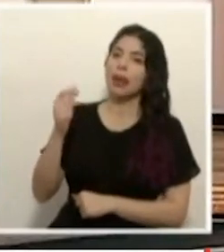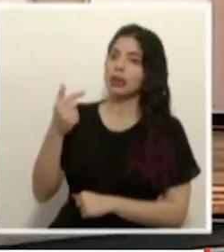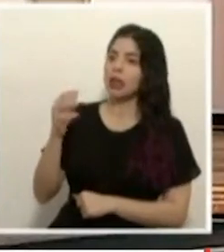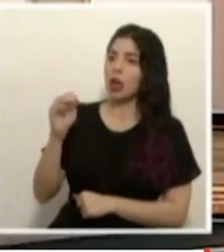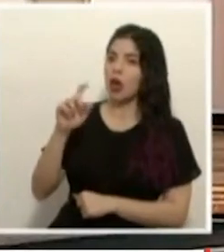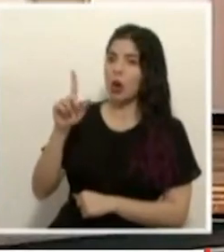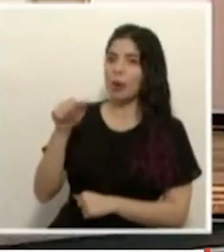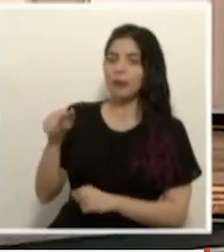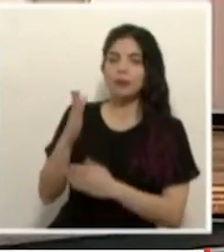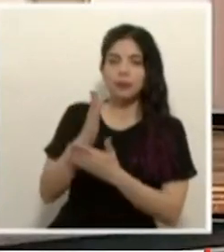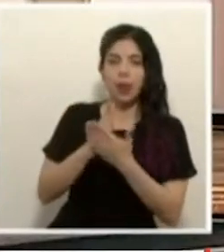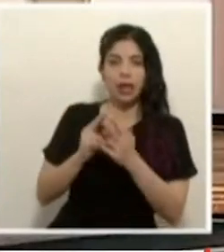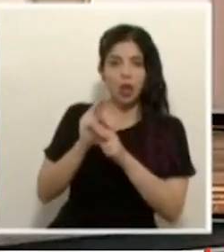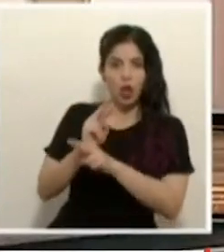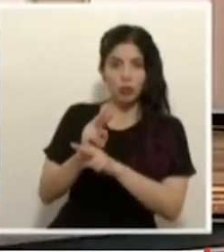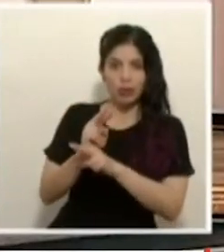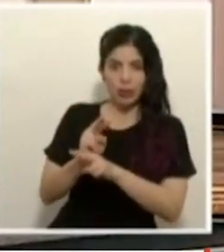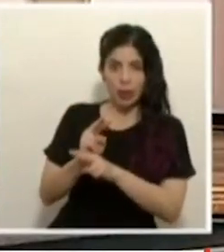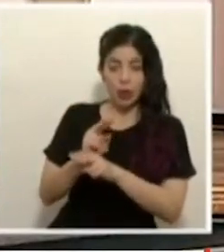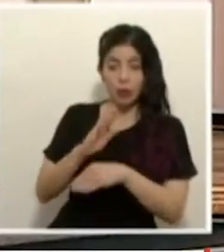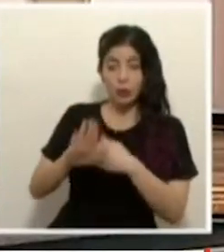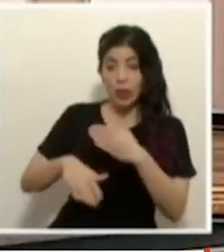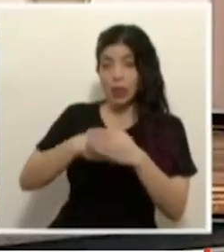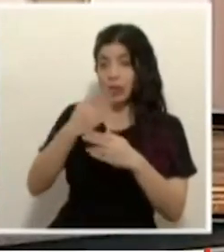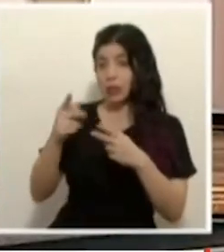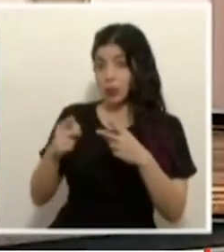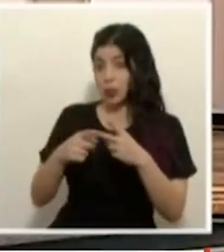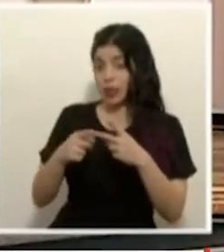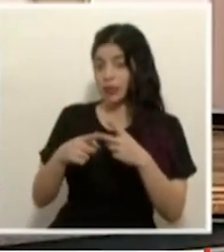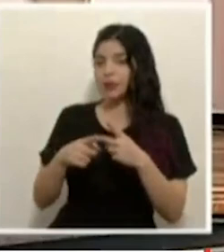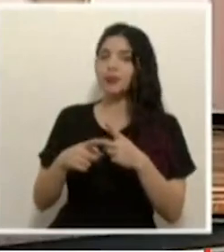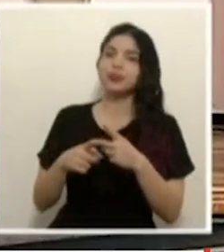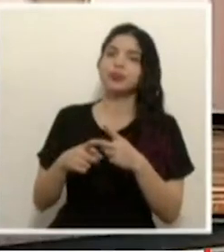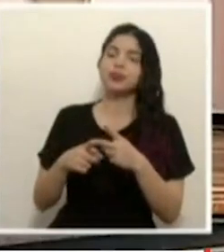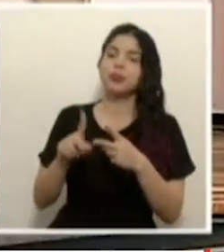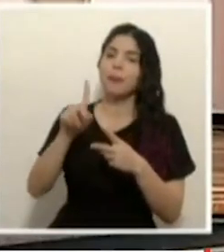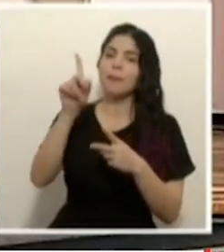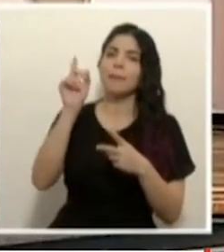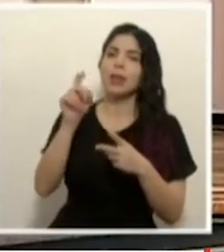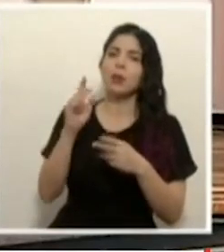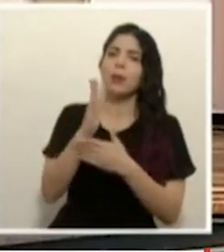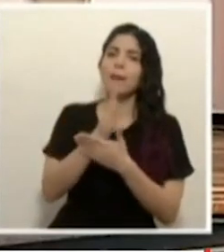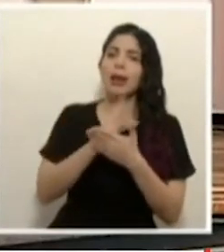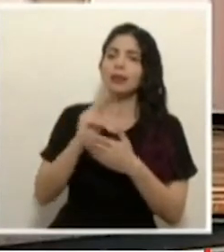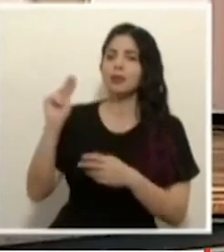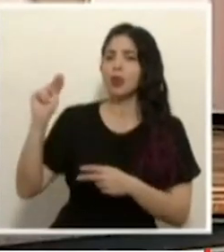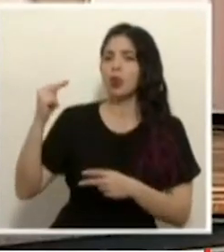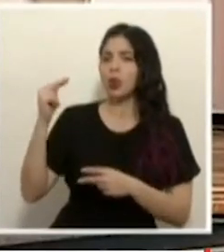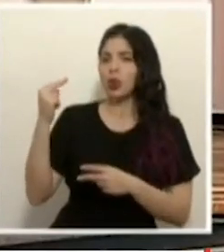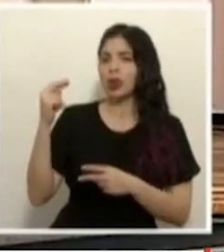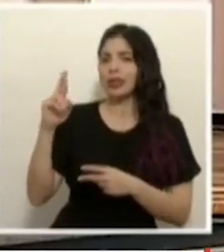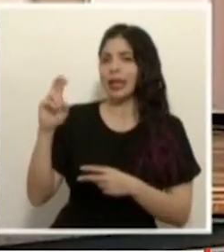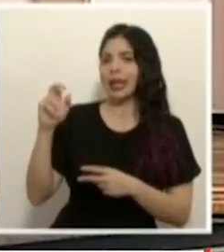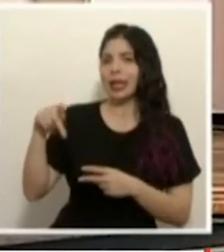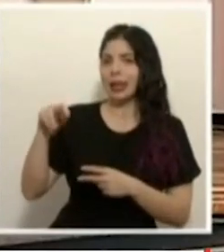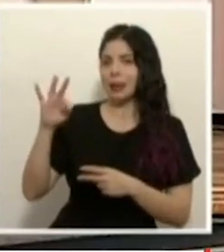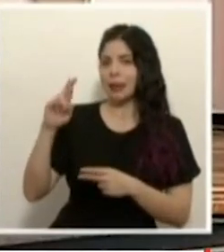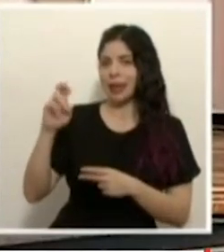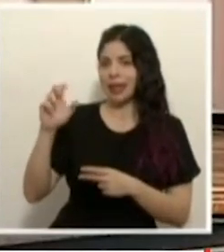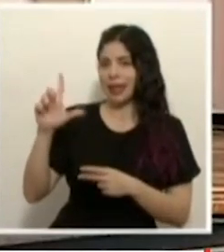medio El Observador y de seguido de El Observador la consulta de Noticias Repretel